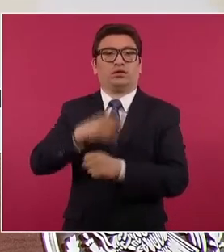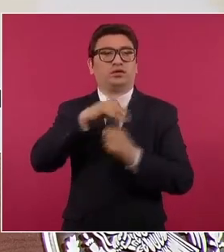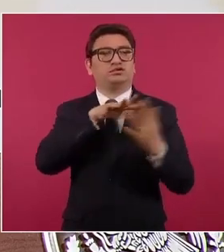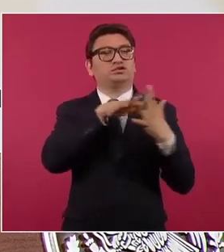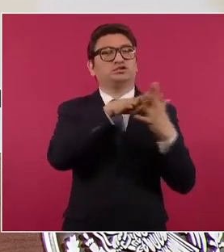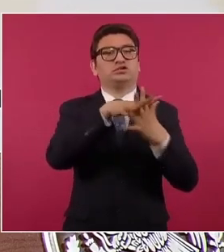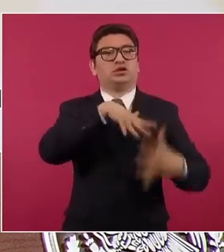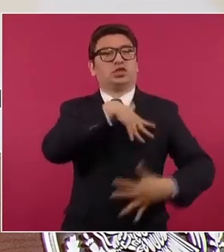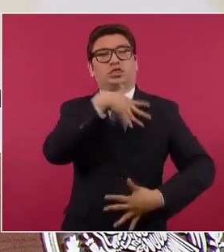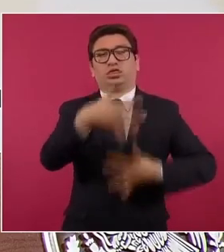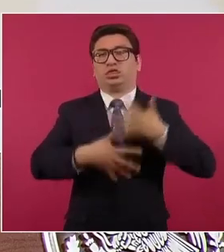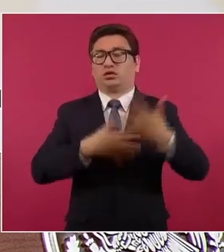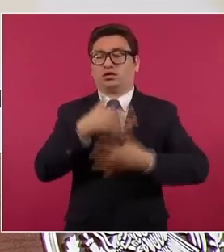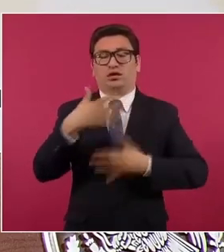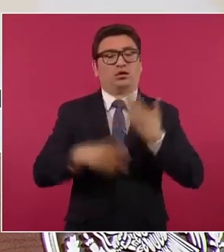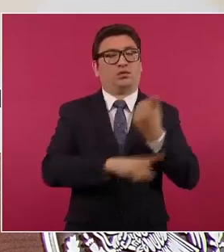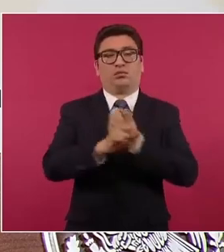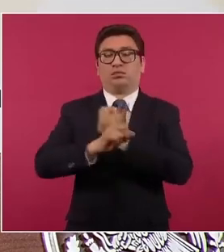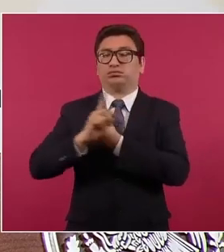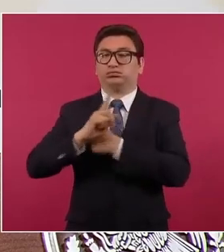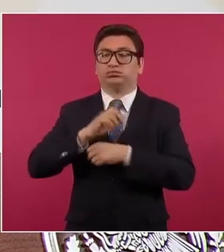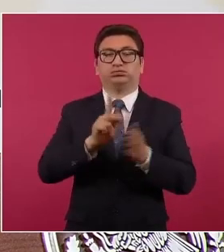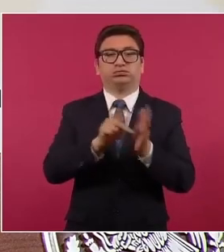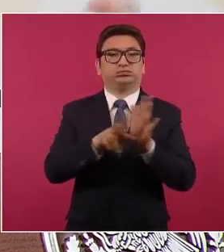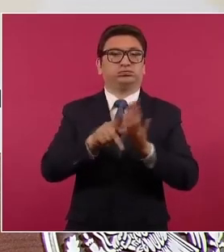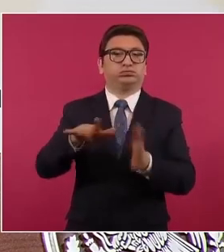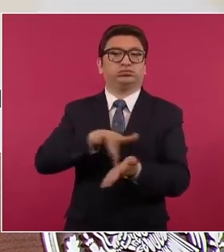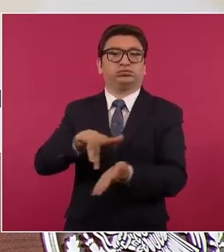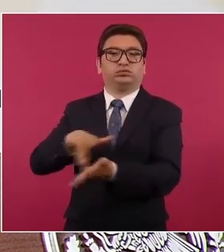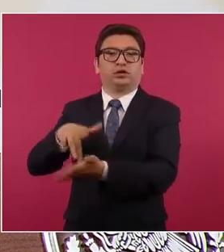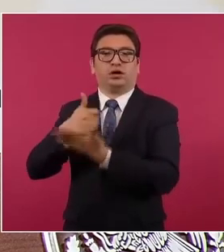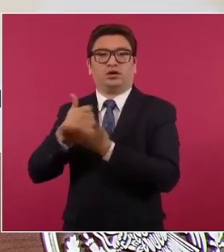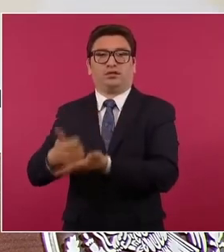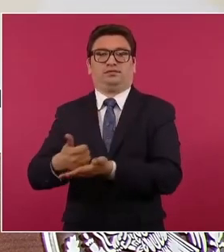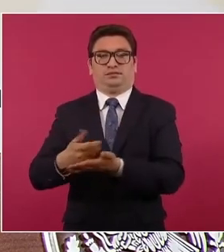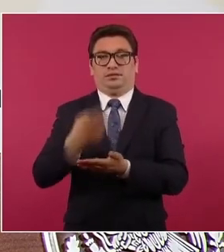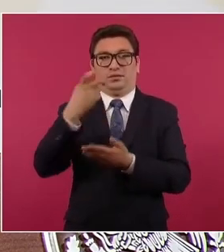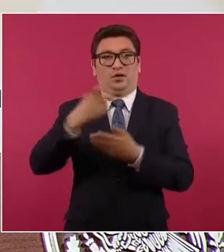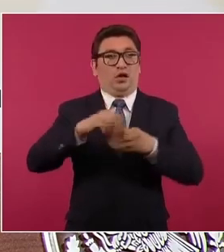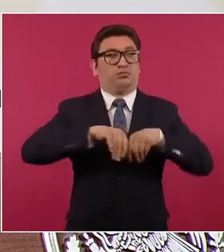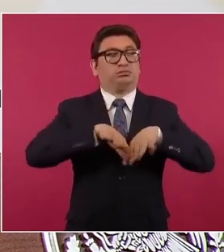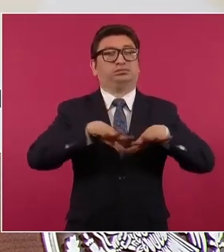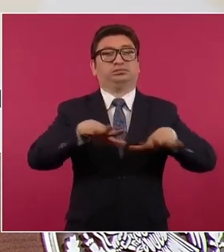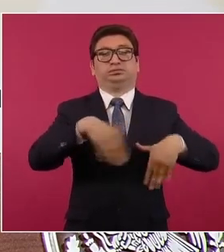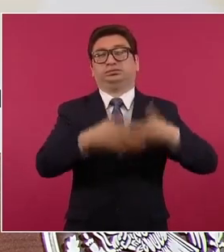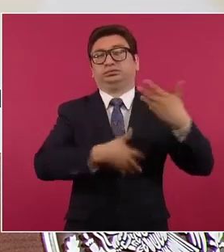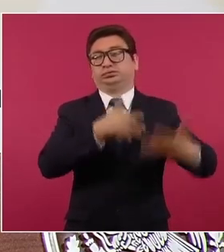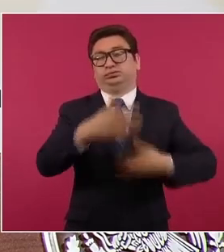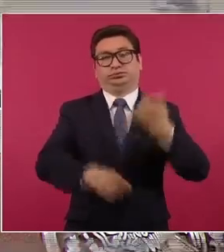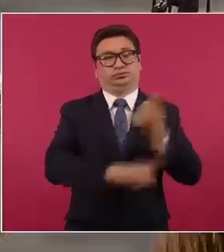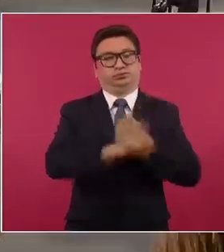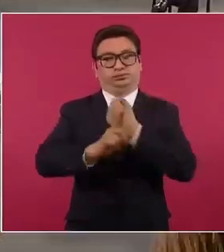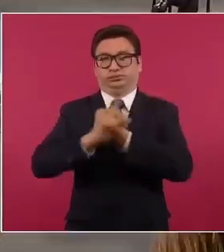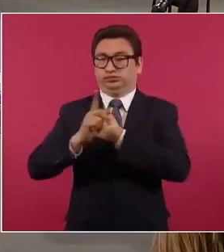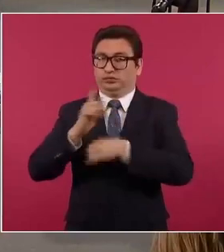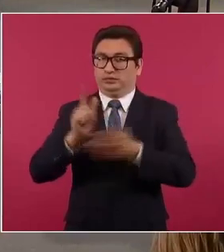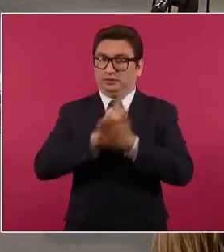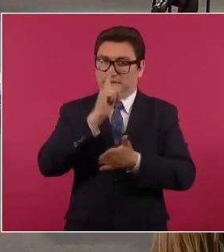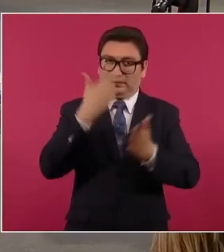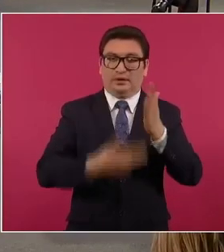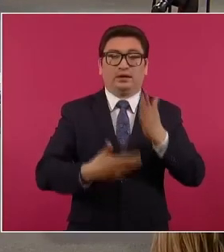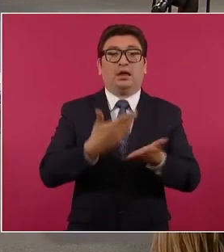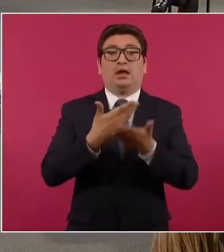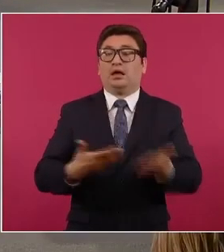violencia que se ejerció y que desató una espiral de crímenes y de violencia que aún todavía